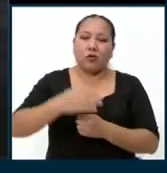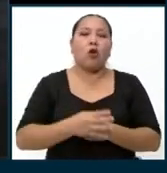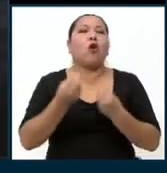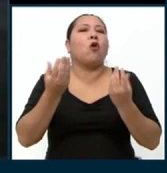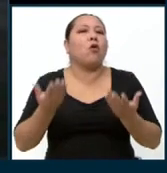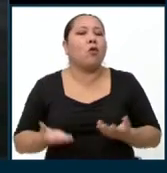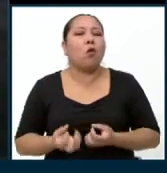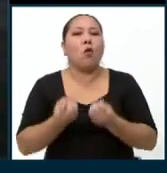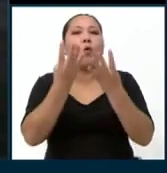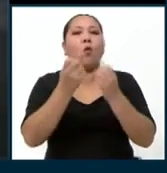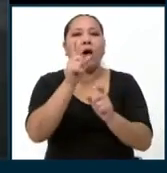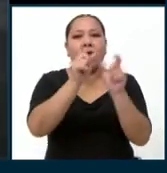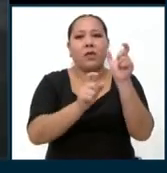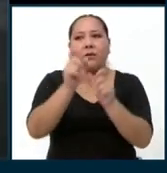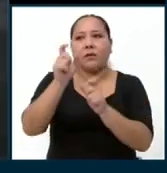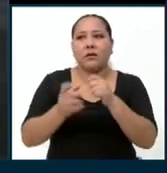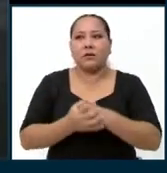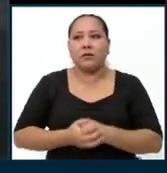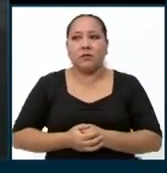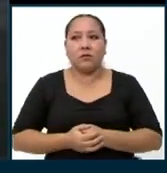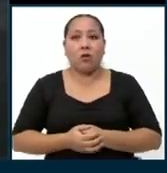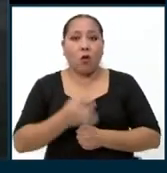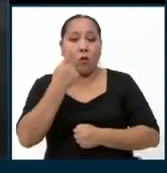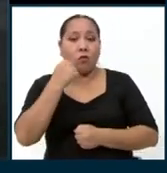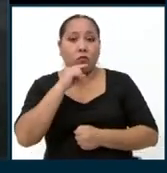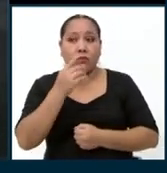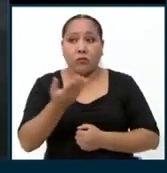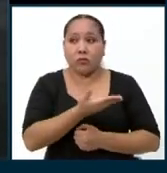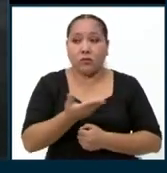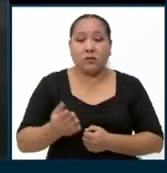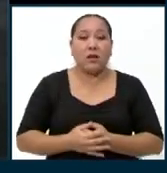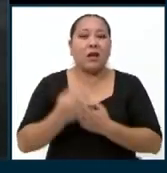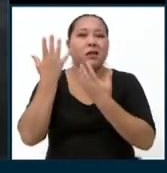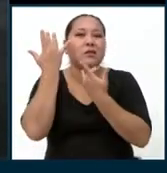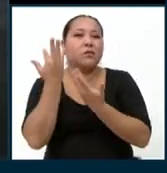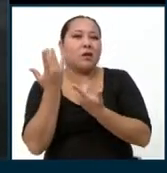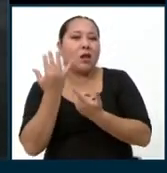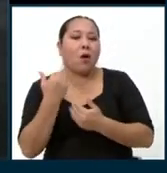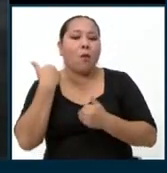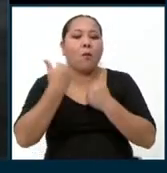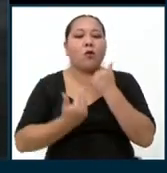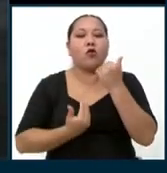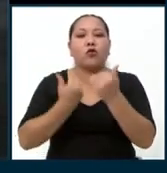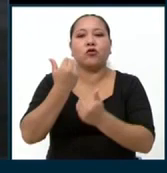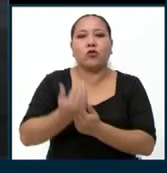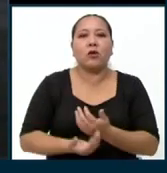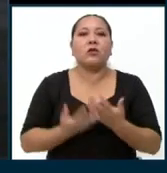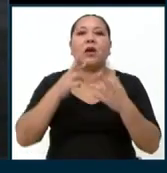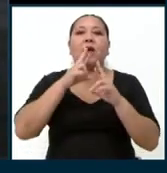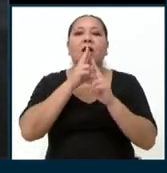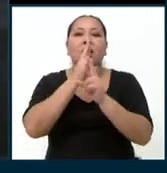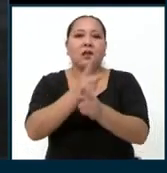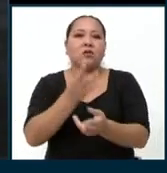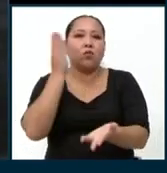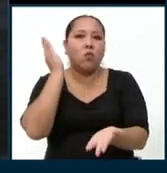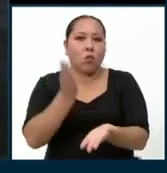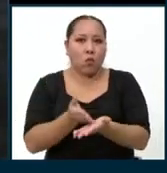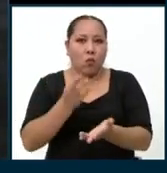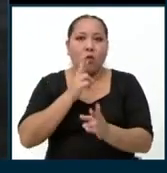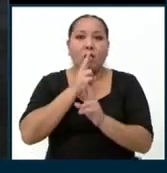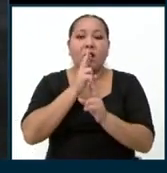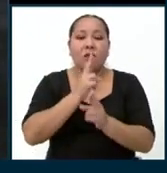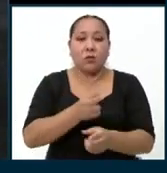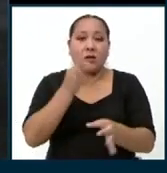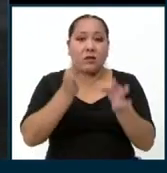¿Cuántas personas, cuáles alimentistas están esperando por un proceso que sea sentenciado? ¿Cuántas